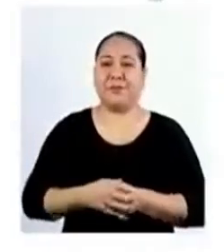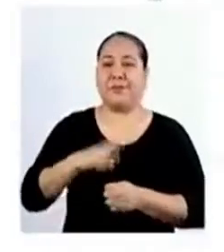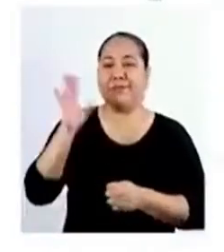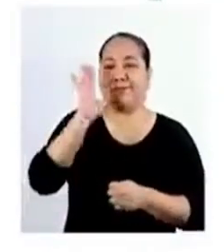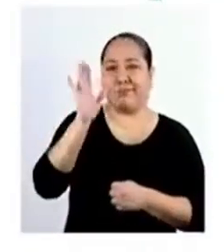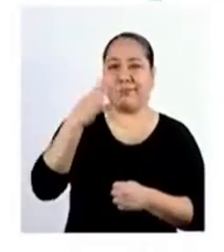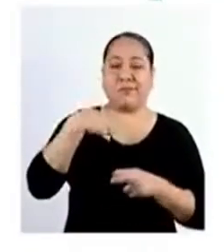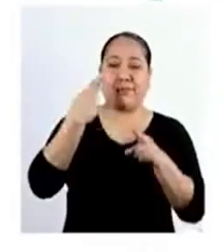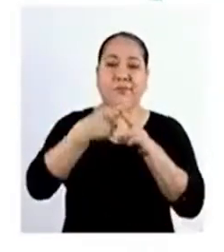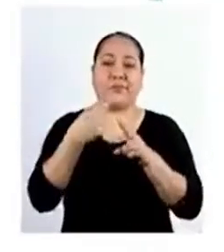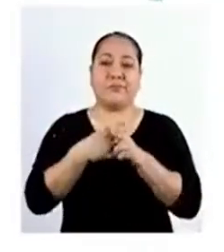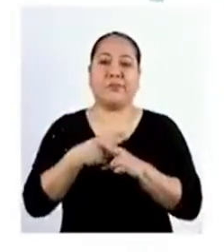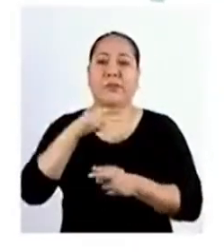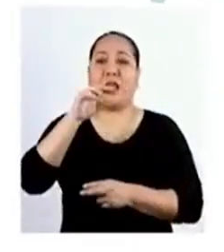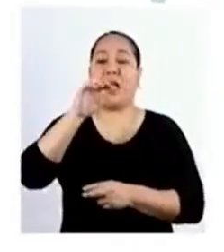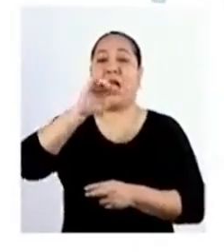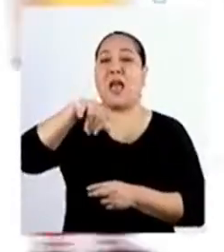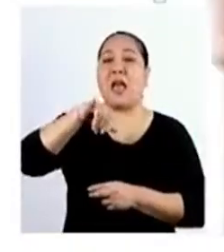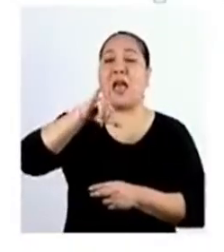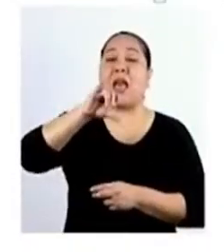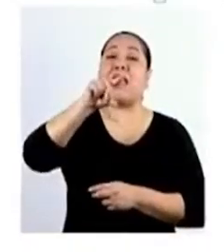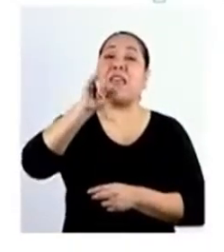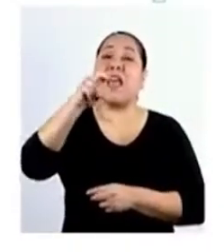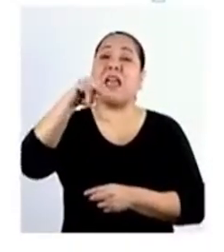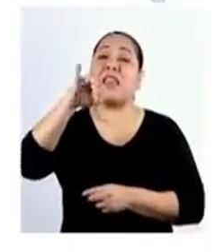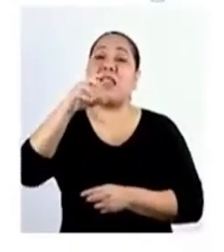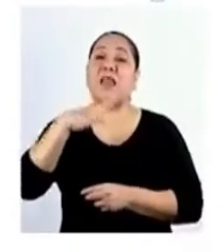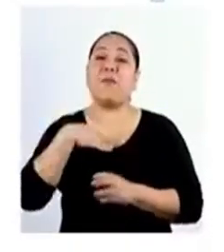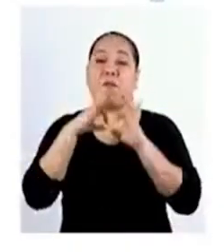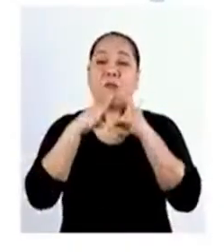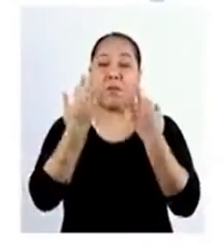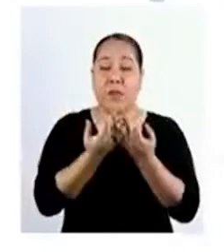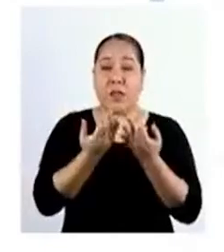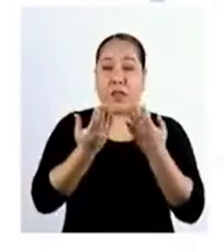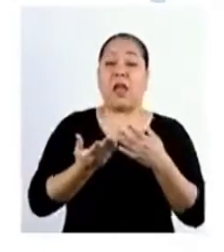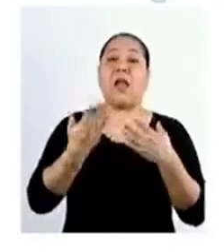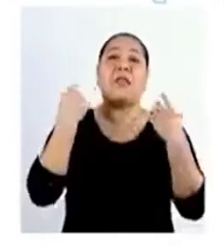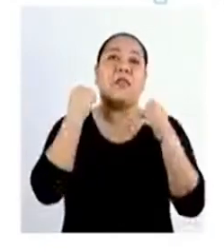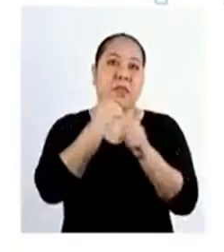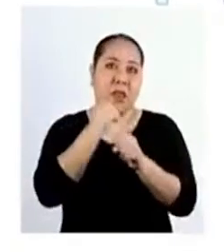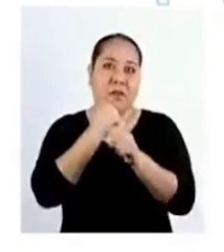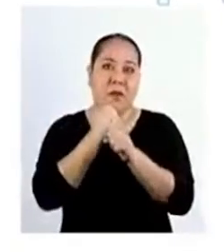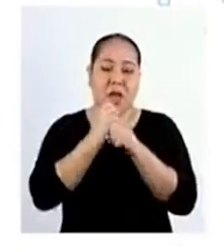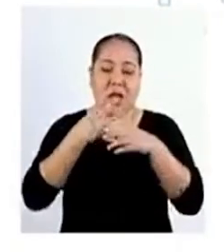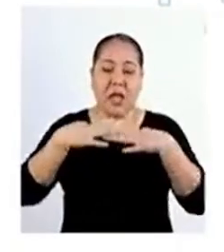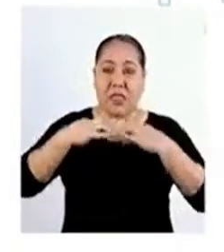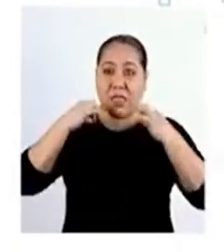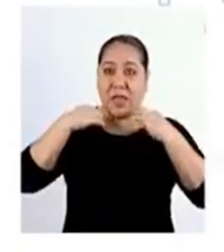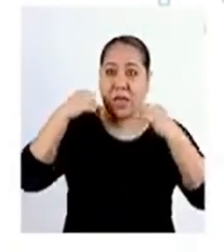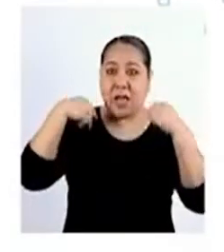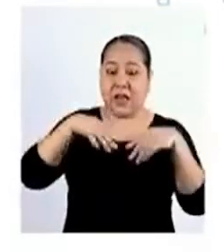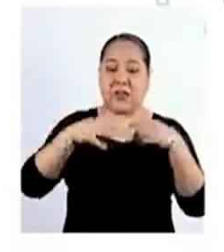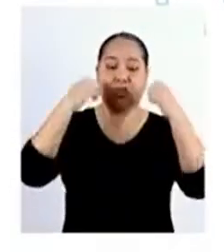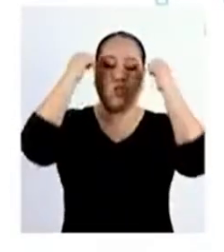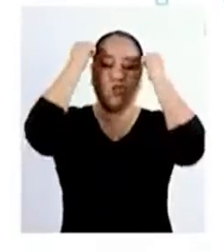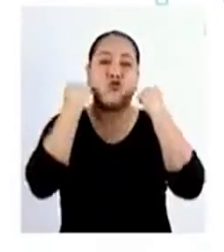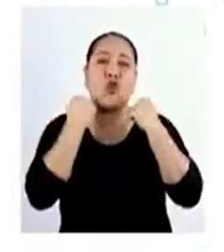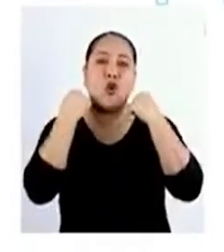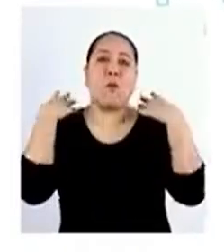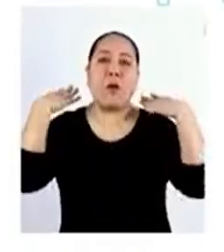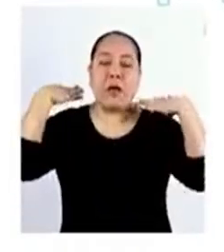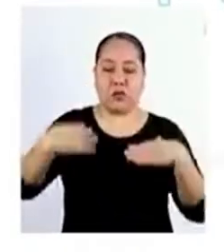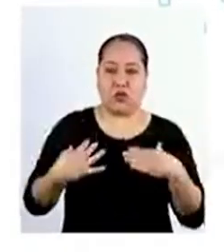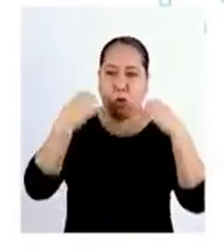Hola, mi nombre es Yanina. Mi familia se dedica a la producción de textiles artesanales, como chompas,